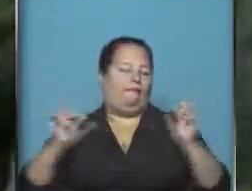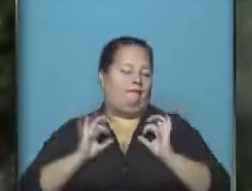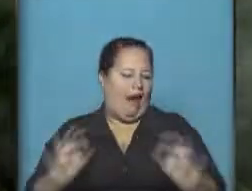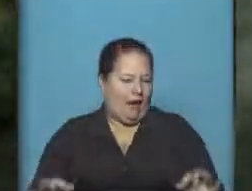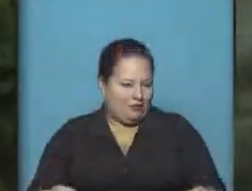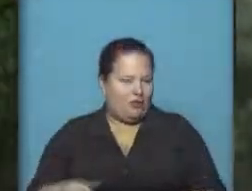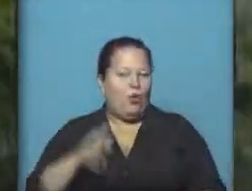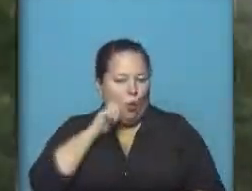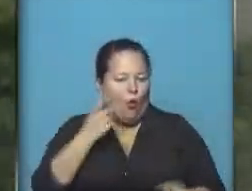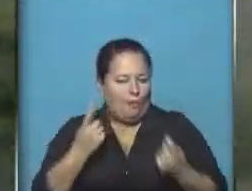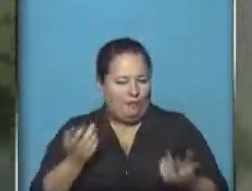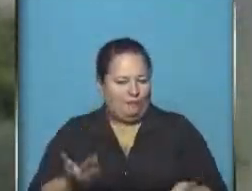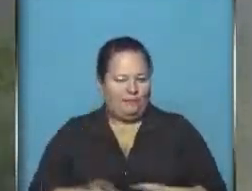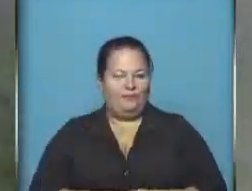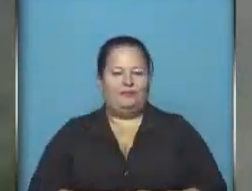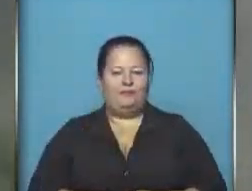vacaciones que hacen muy bien.